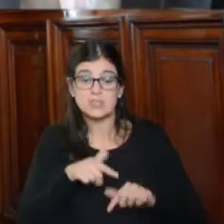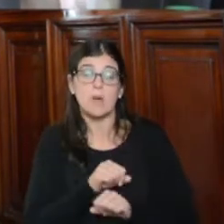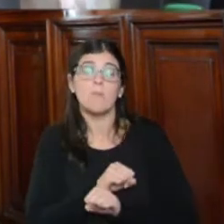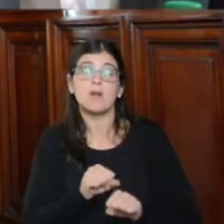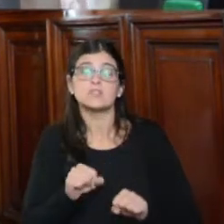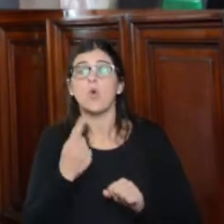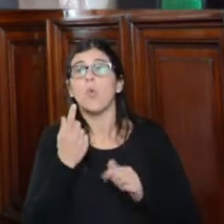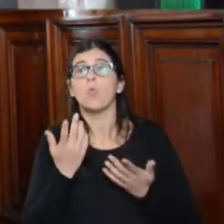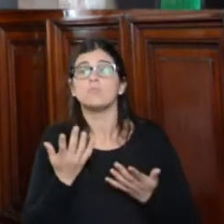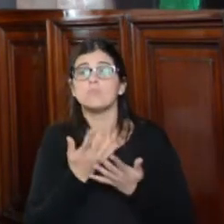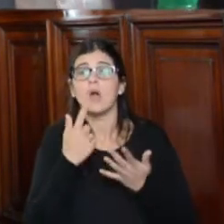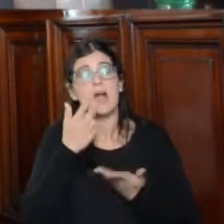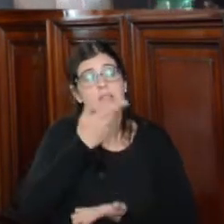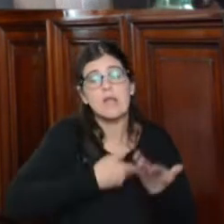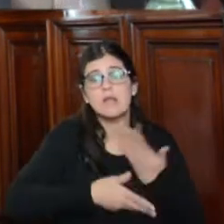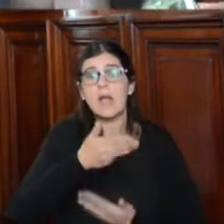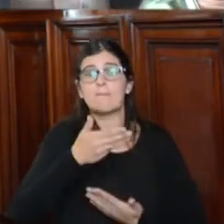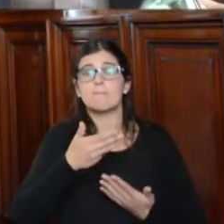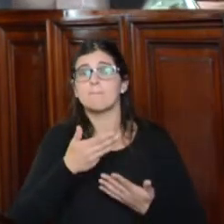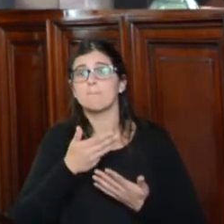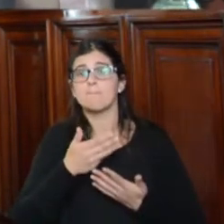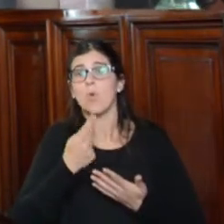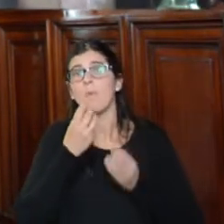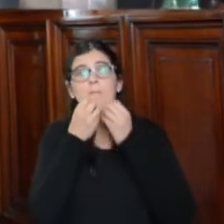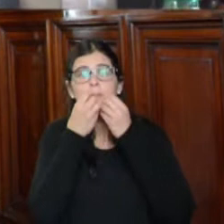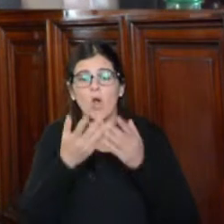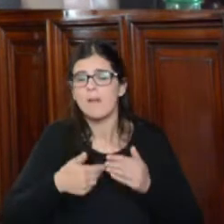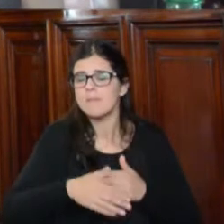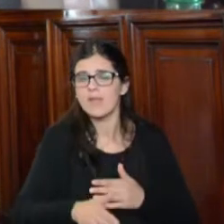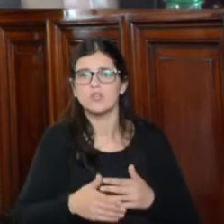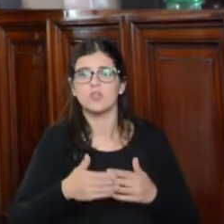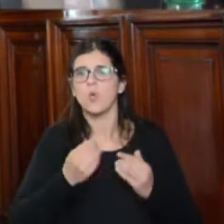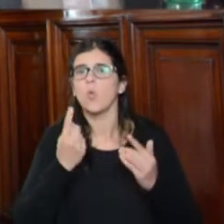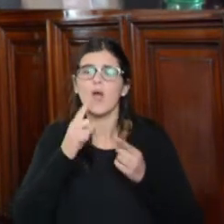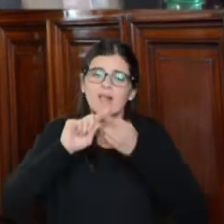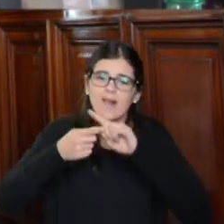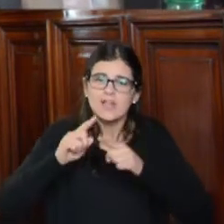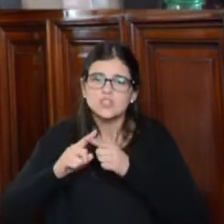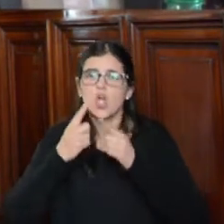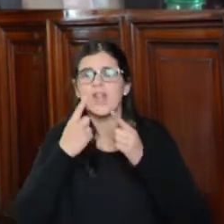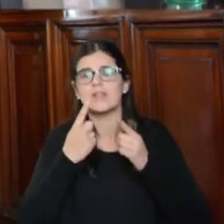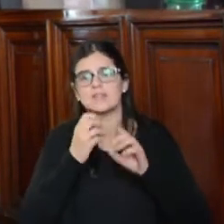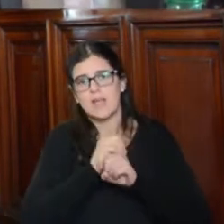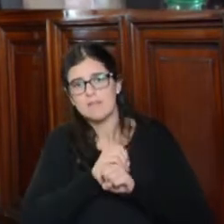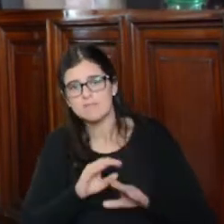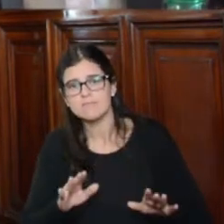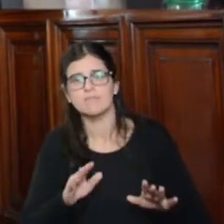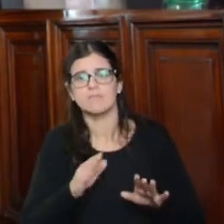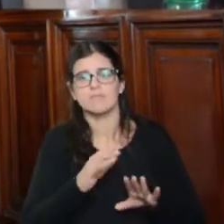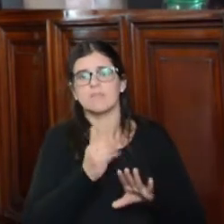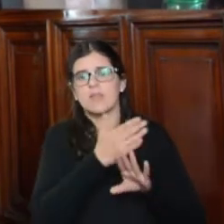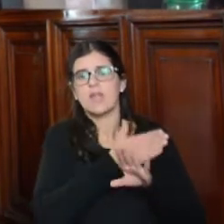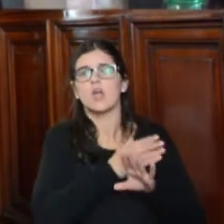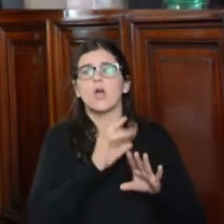un diálogo, un intercambio, un mejoramiento de unas relaciones deterioradas, pero que lo están no por